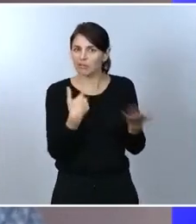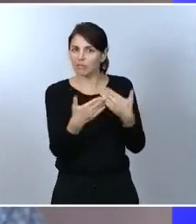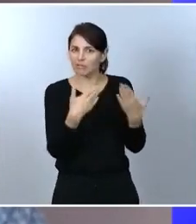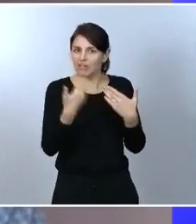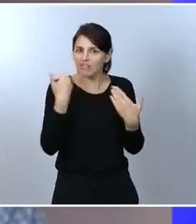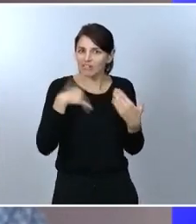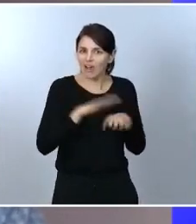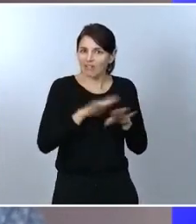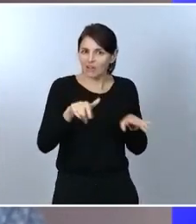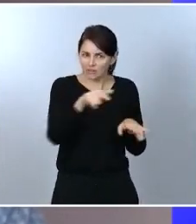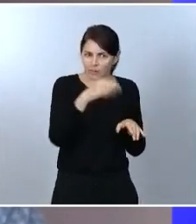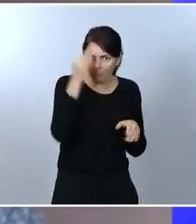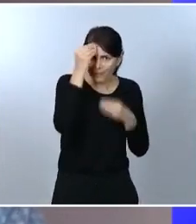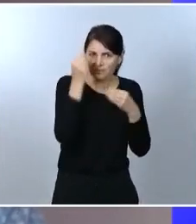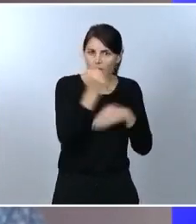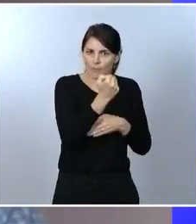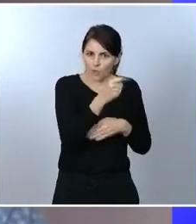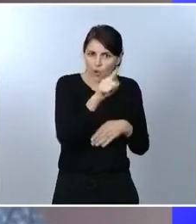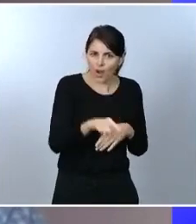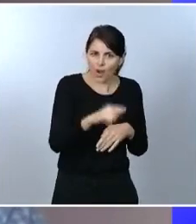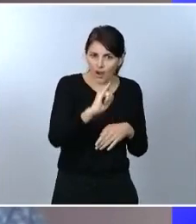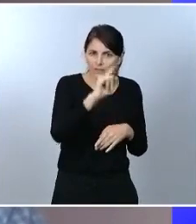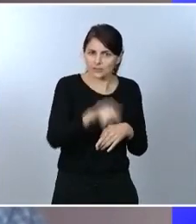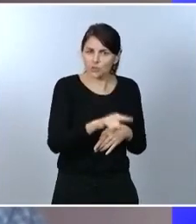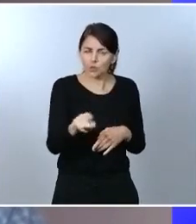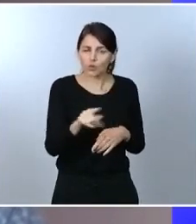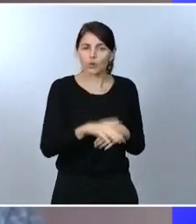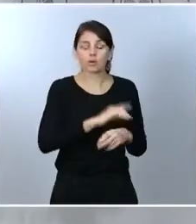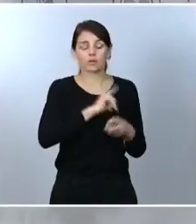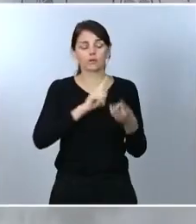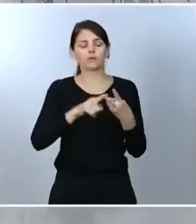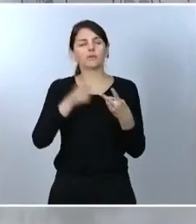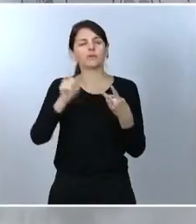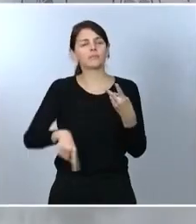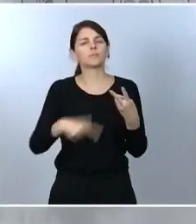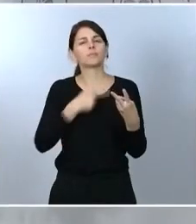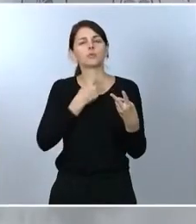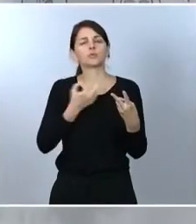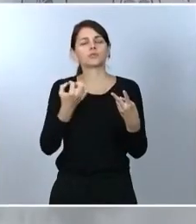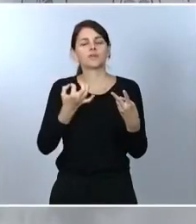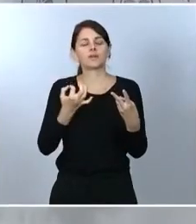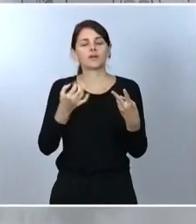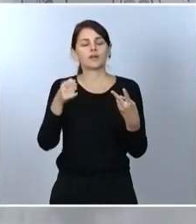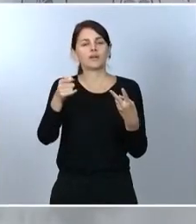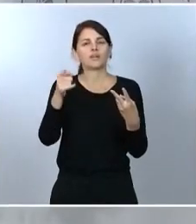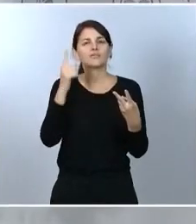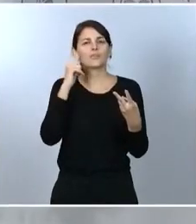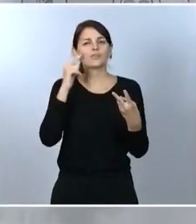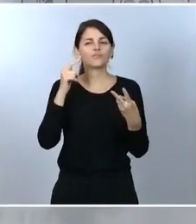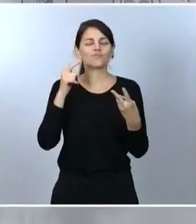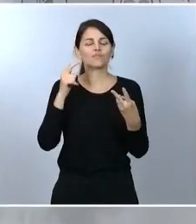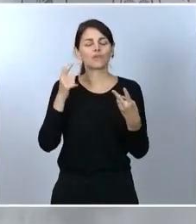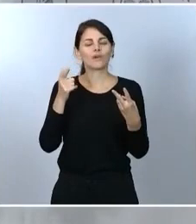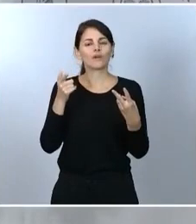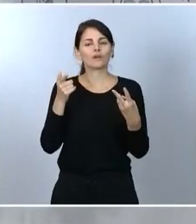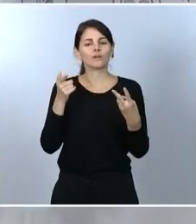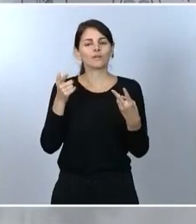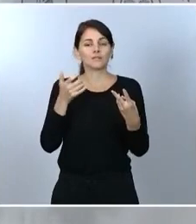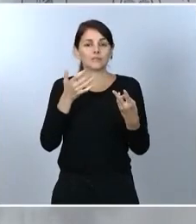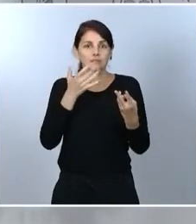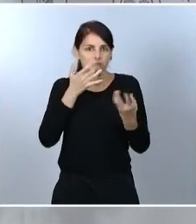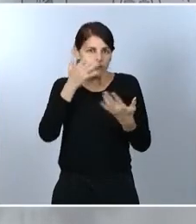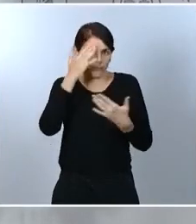Y luego, por otro lado, me gustaría saber qué capacidades se preserva el Gobierno de España para actuar o para intervenir